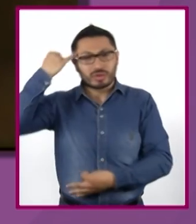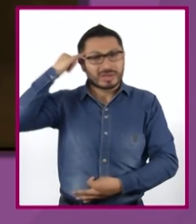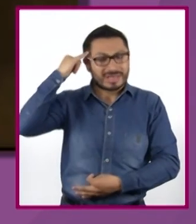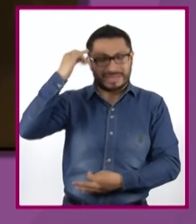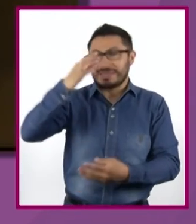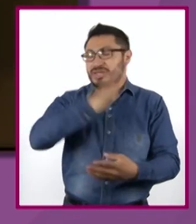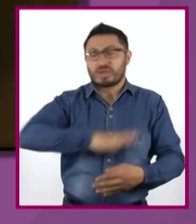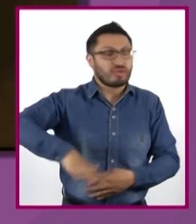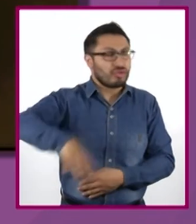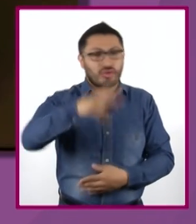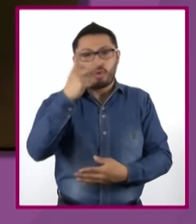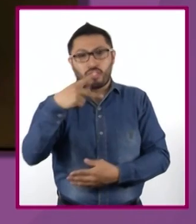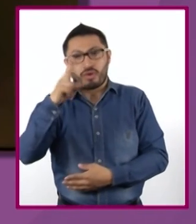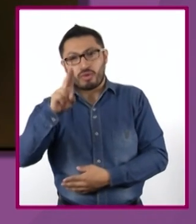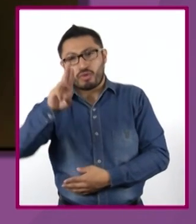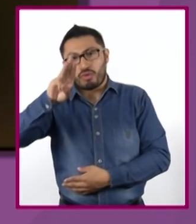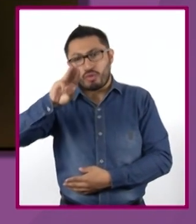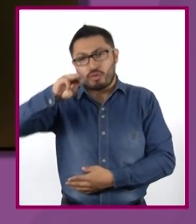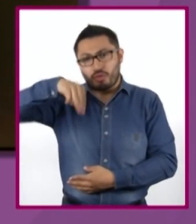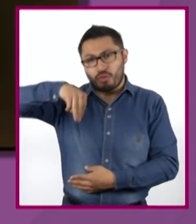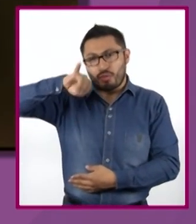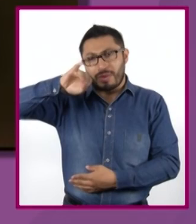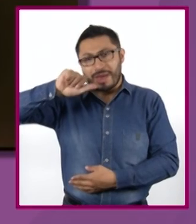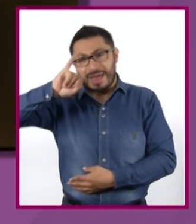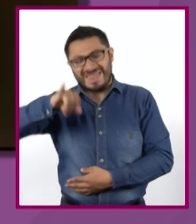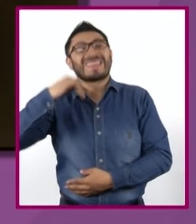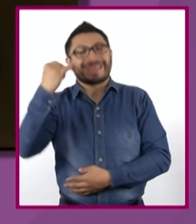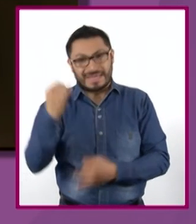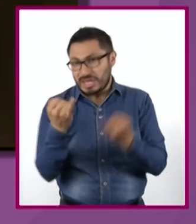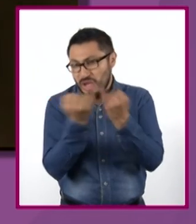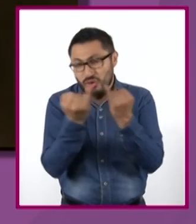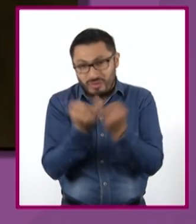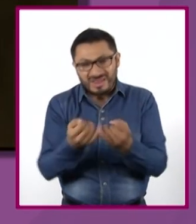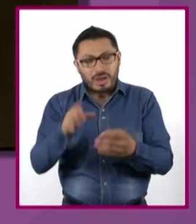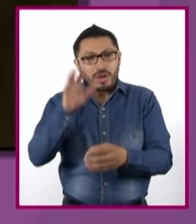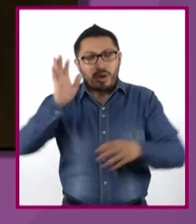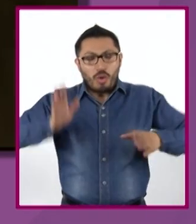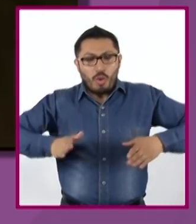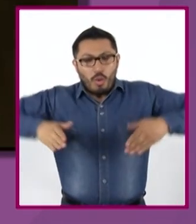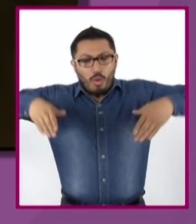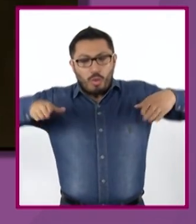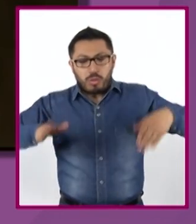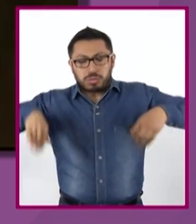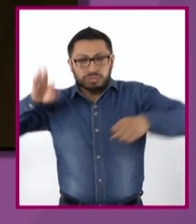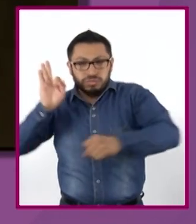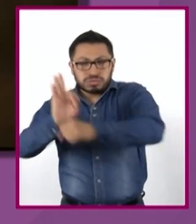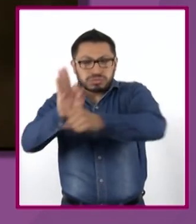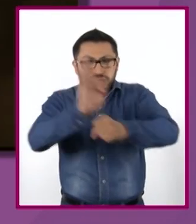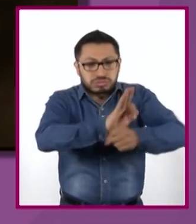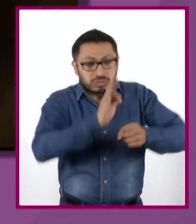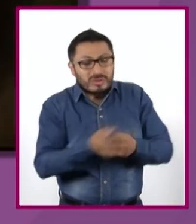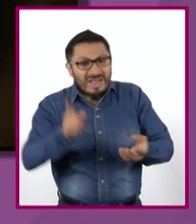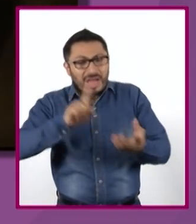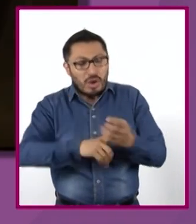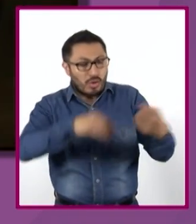kumiai. Con sus alas protegen a todos, están en la canasta para que protejan a los niños.